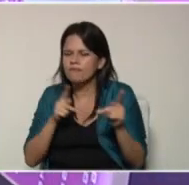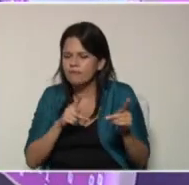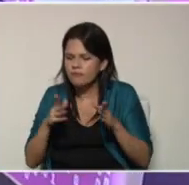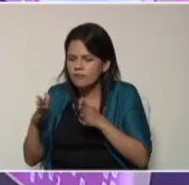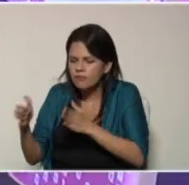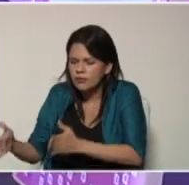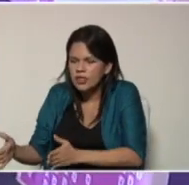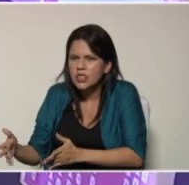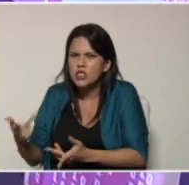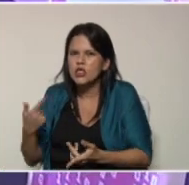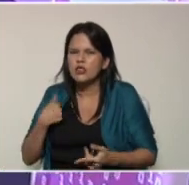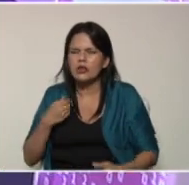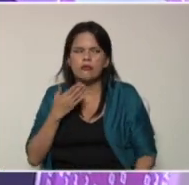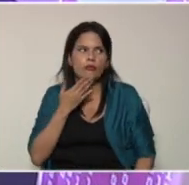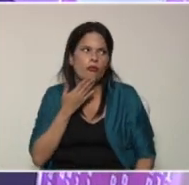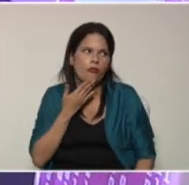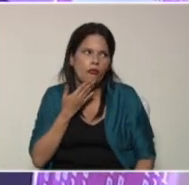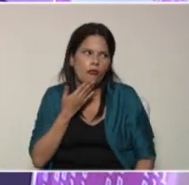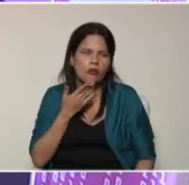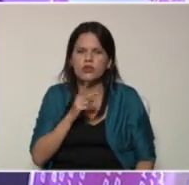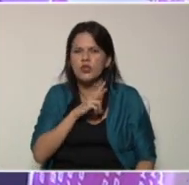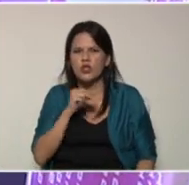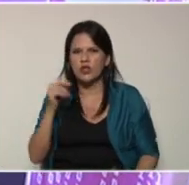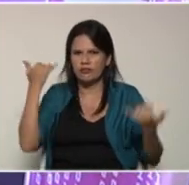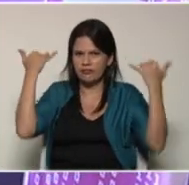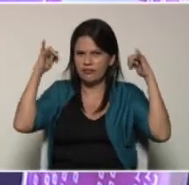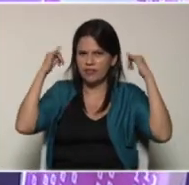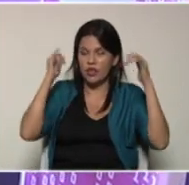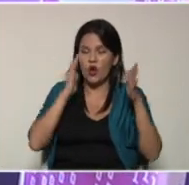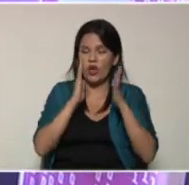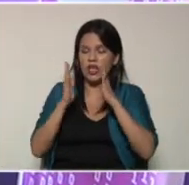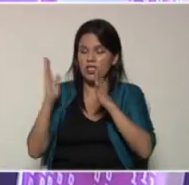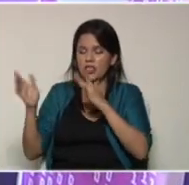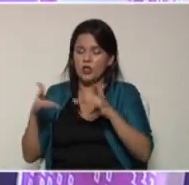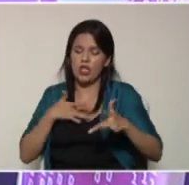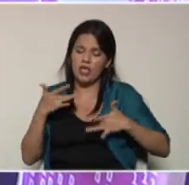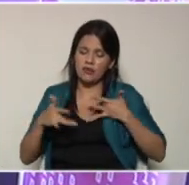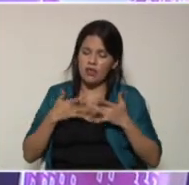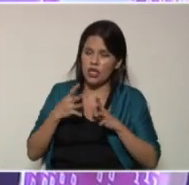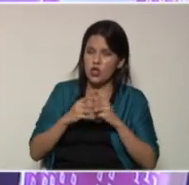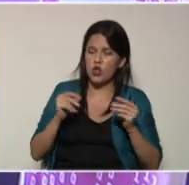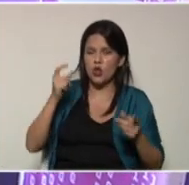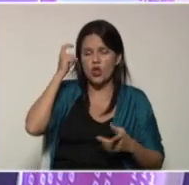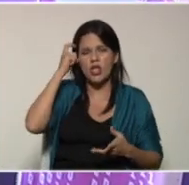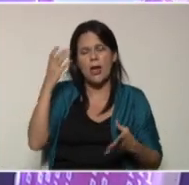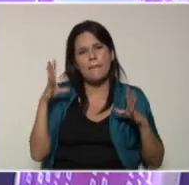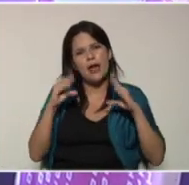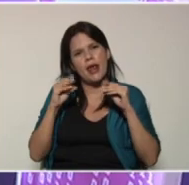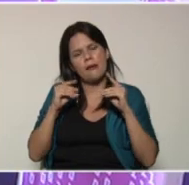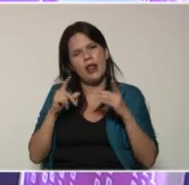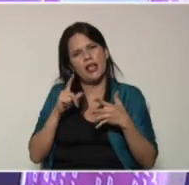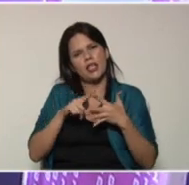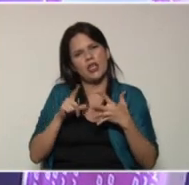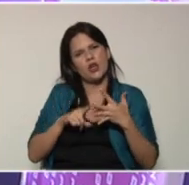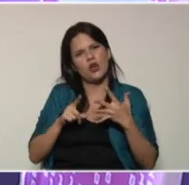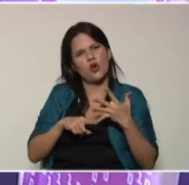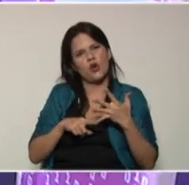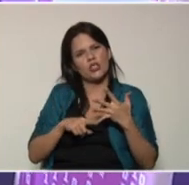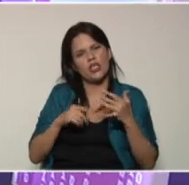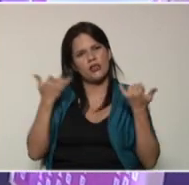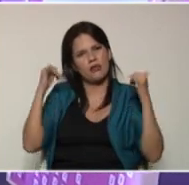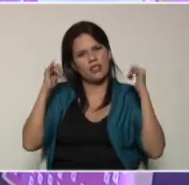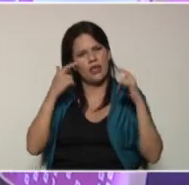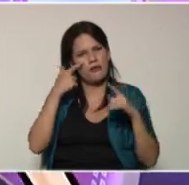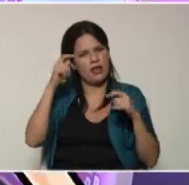organizar nuestras divertidas actividades cada día. Por eso, para hablar de cosas divertidas, les traje el siguiente